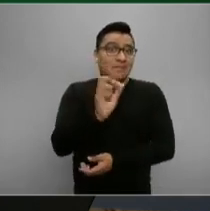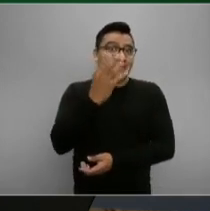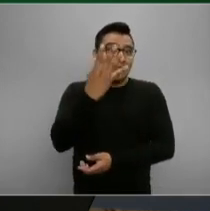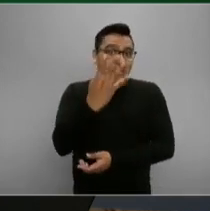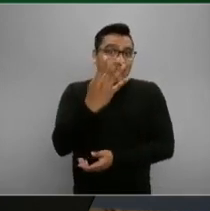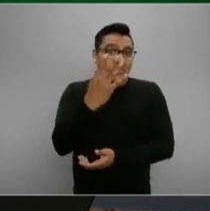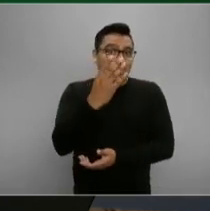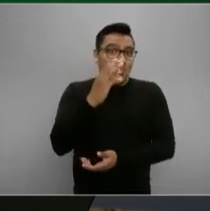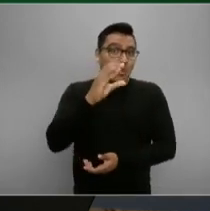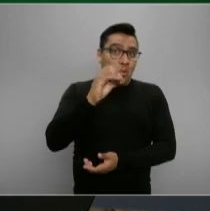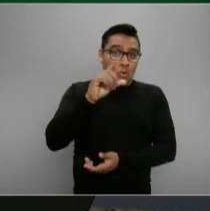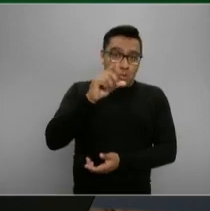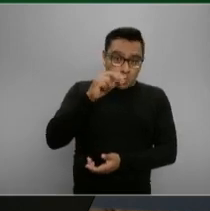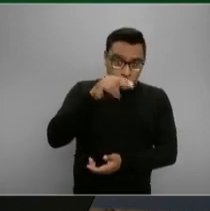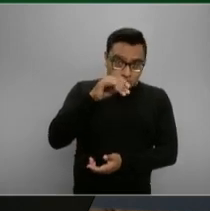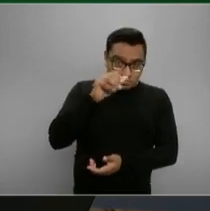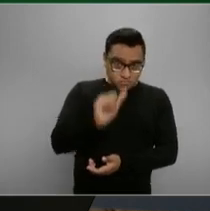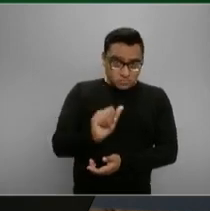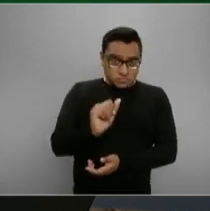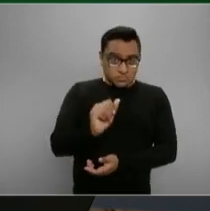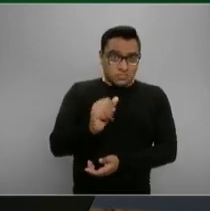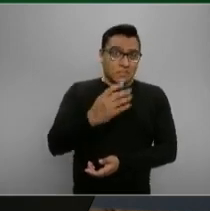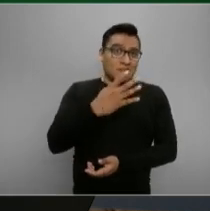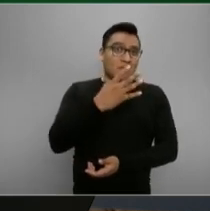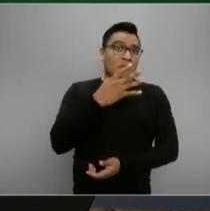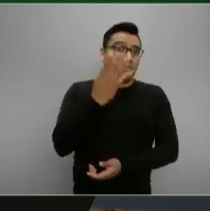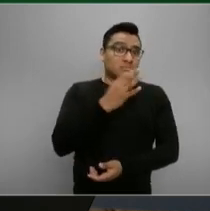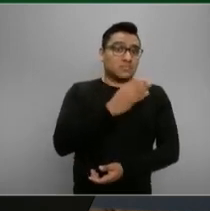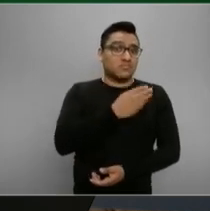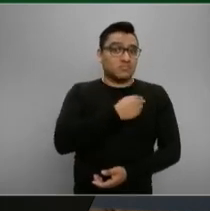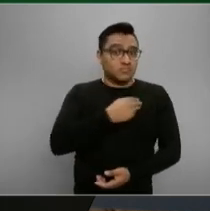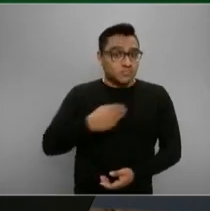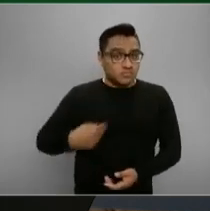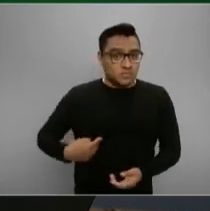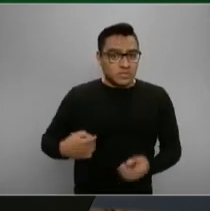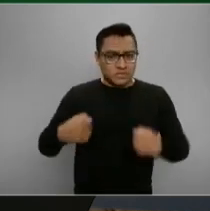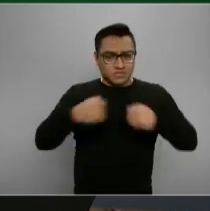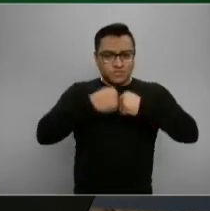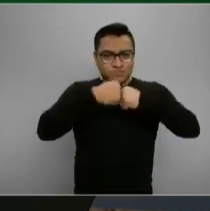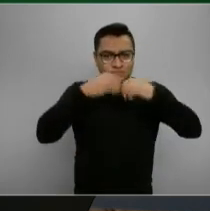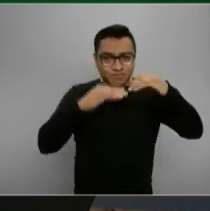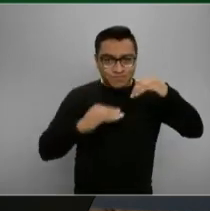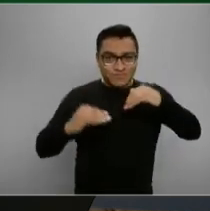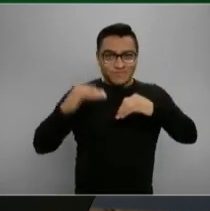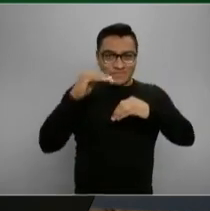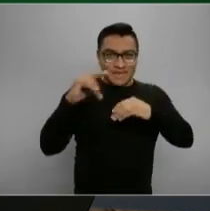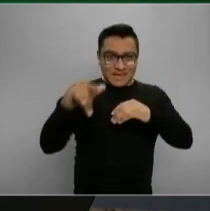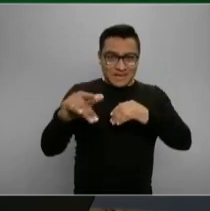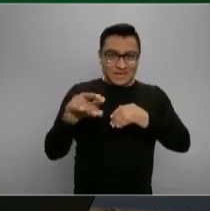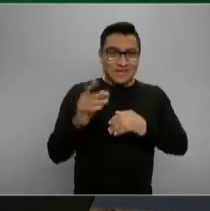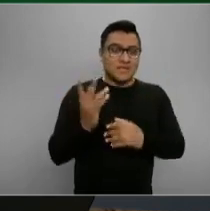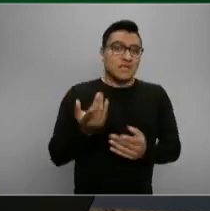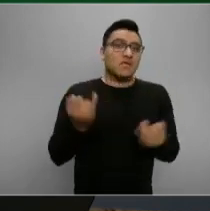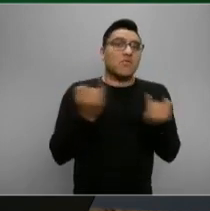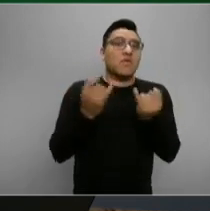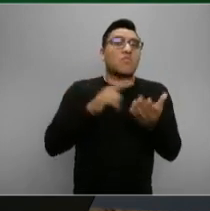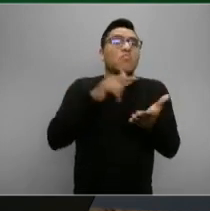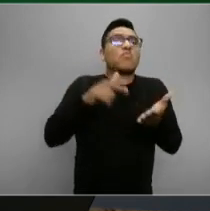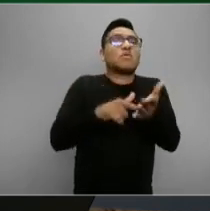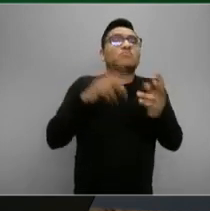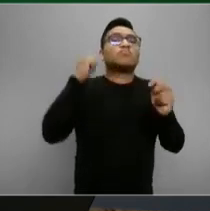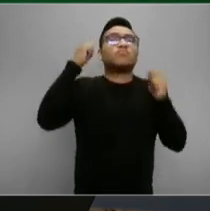14 municipios, tanto de la frontera como algo muy relevante en los centros turísticos del país,